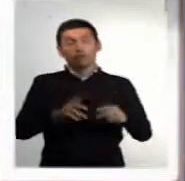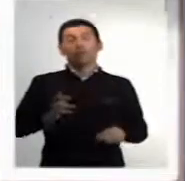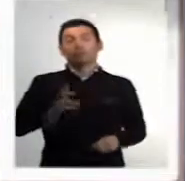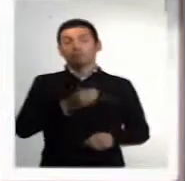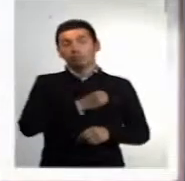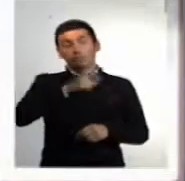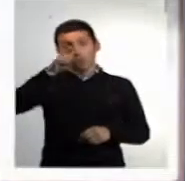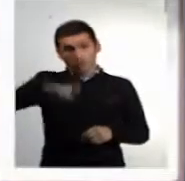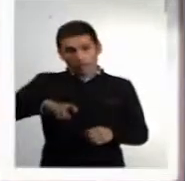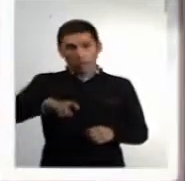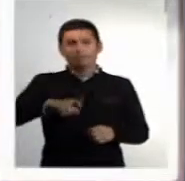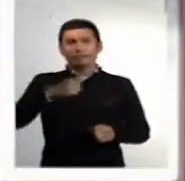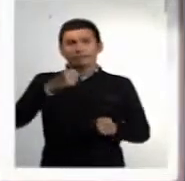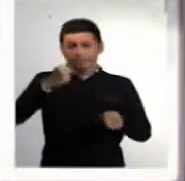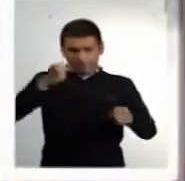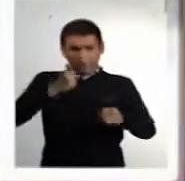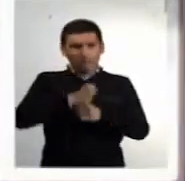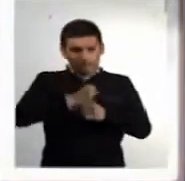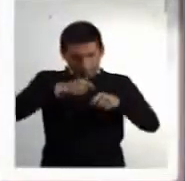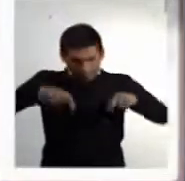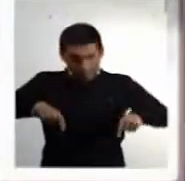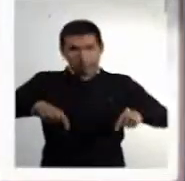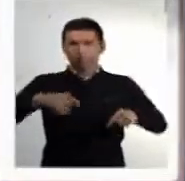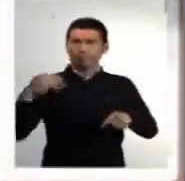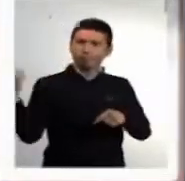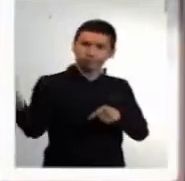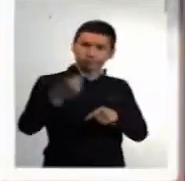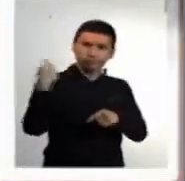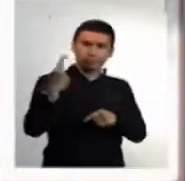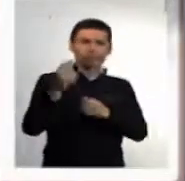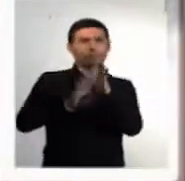que debemos trabajar dentro de una sociedad en desarrollo.